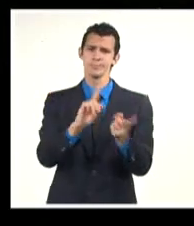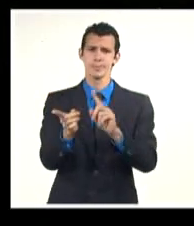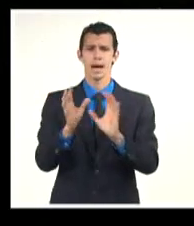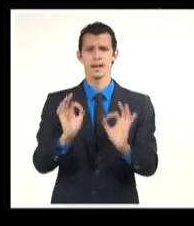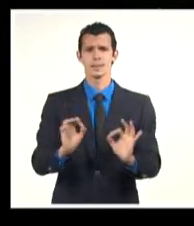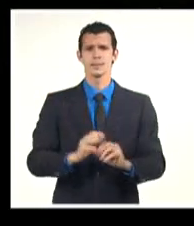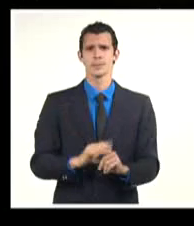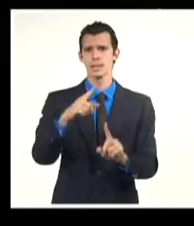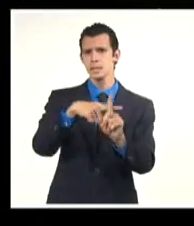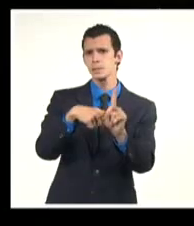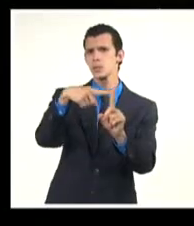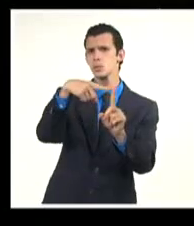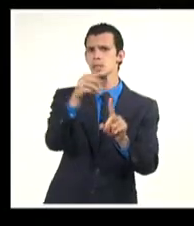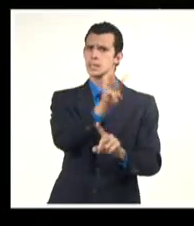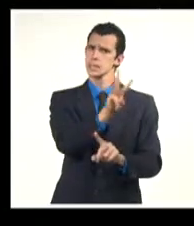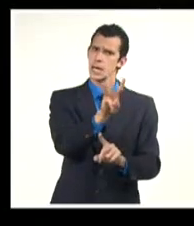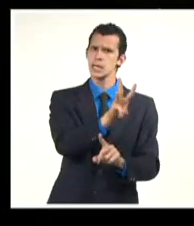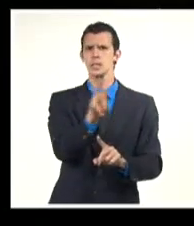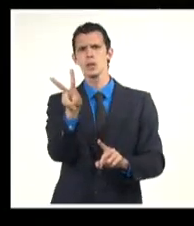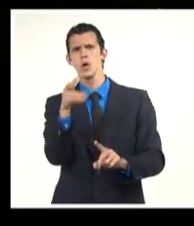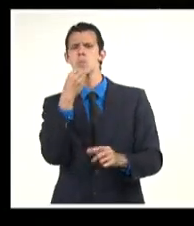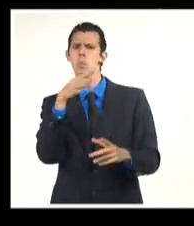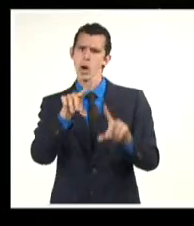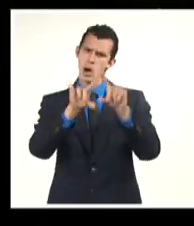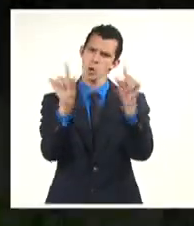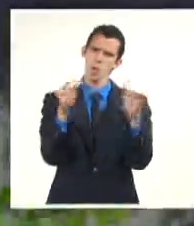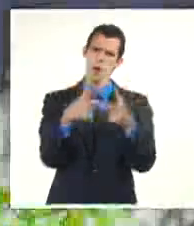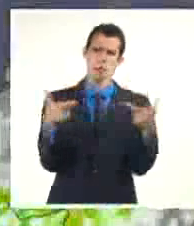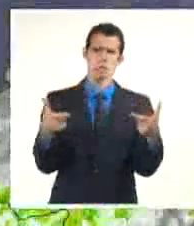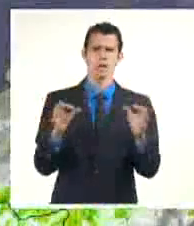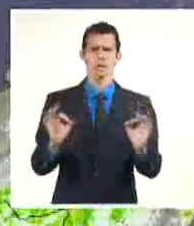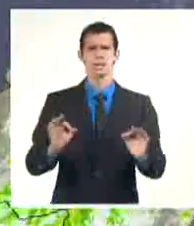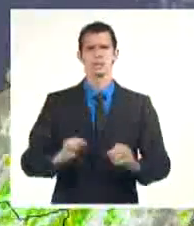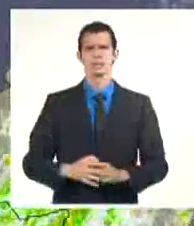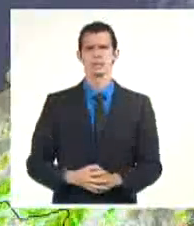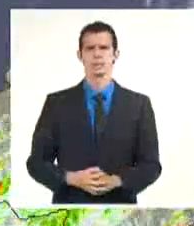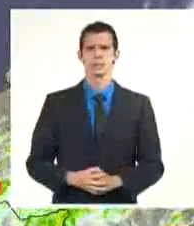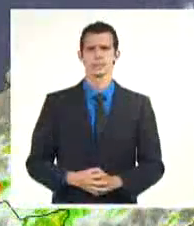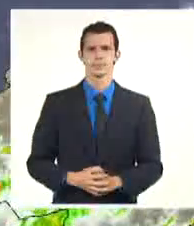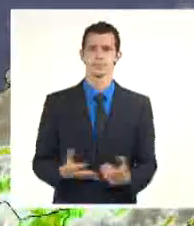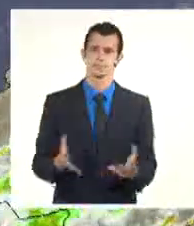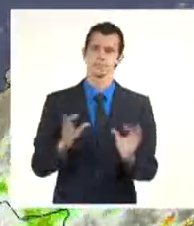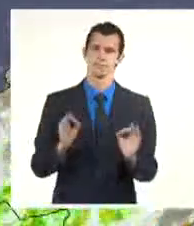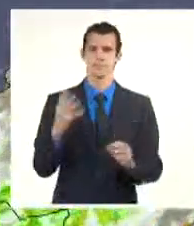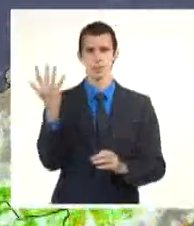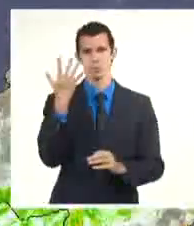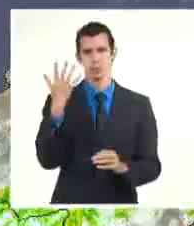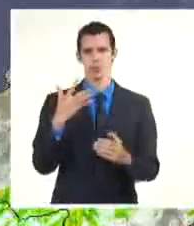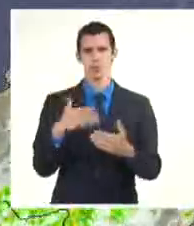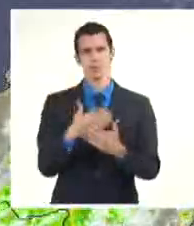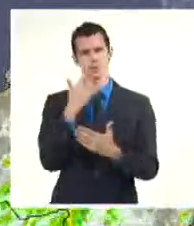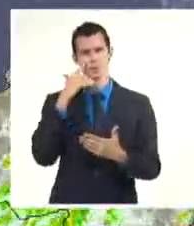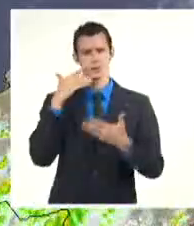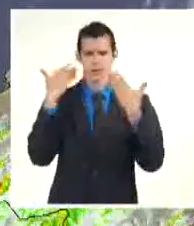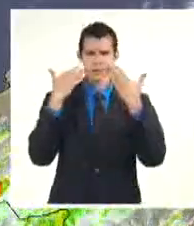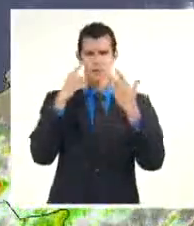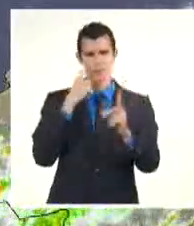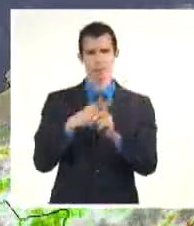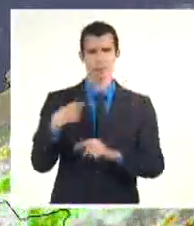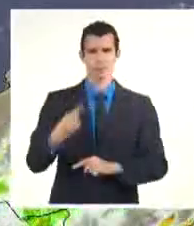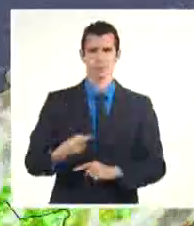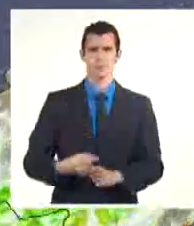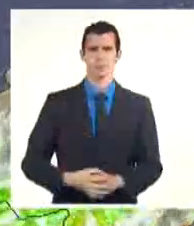y 32 en la parte oriental del territorio nacional. Así que, mis amigos, este es el tiempo. Les deseo que pasen un día muy feliz